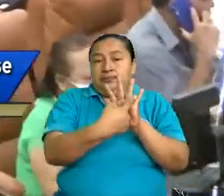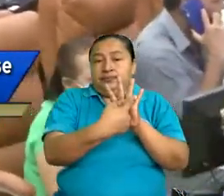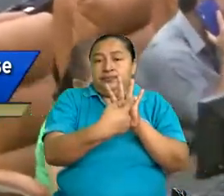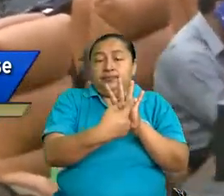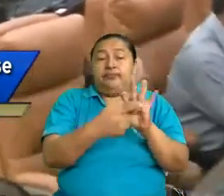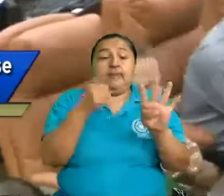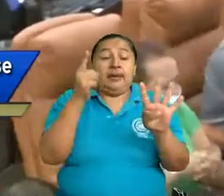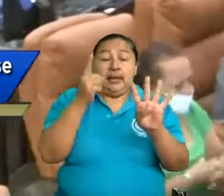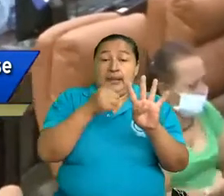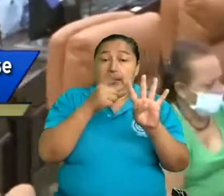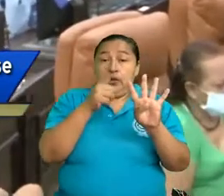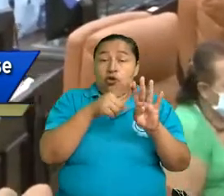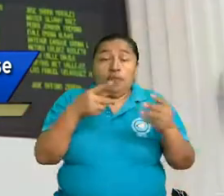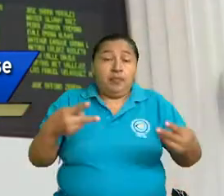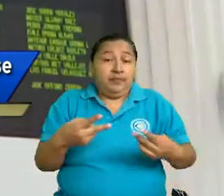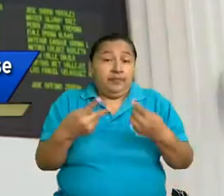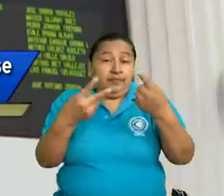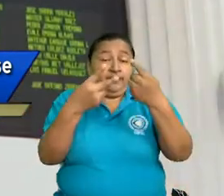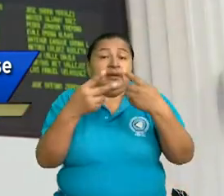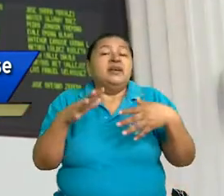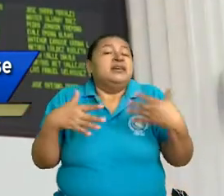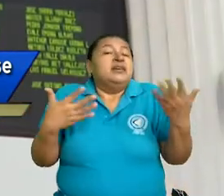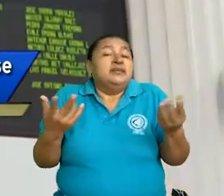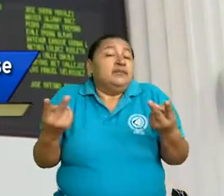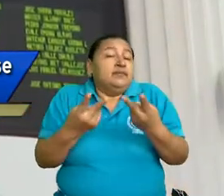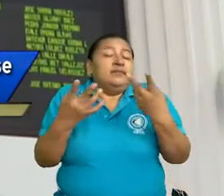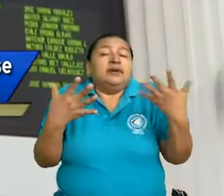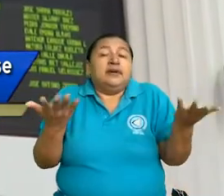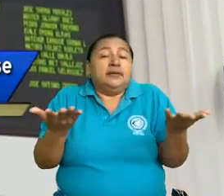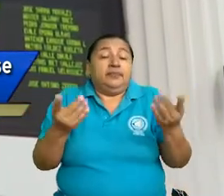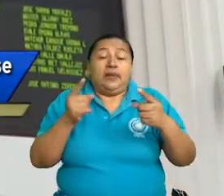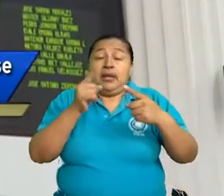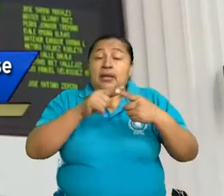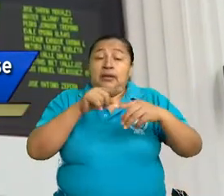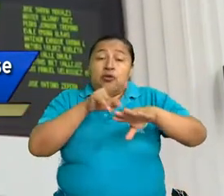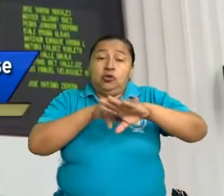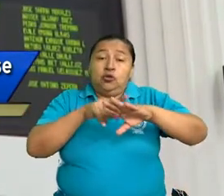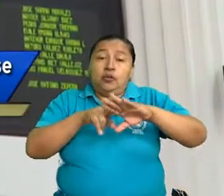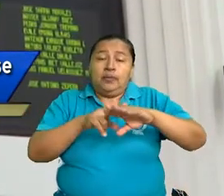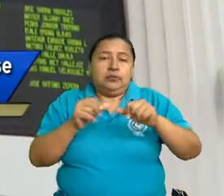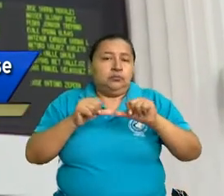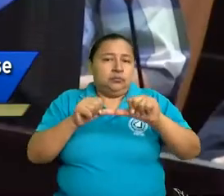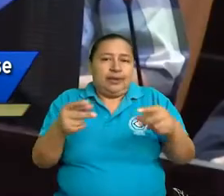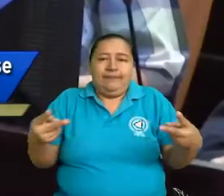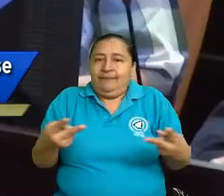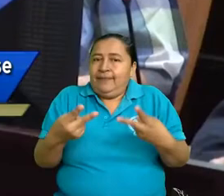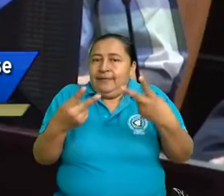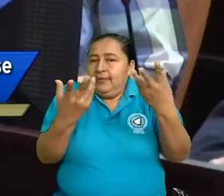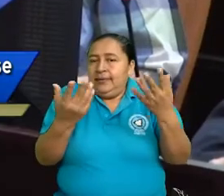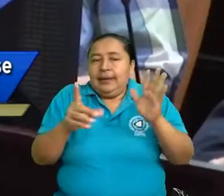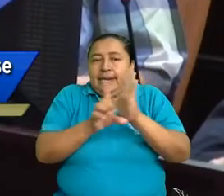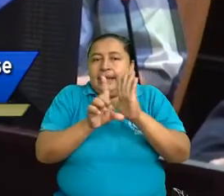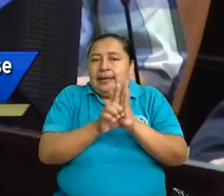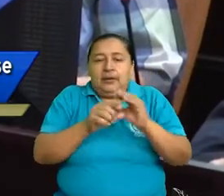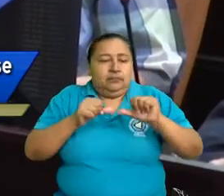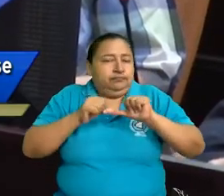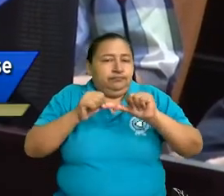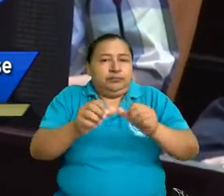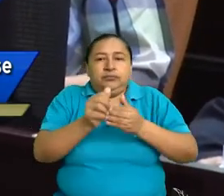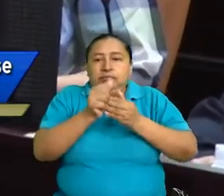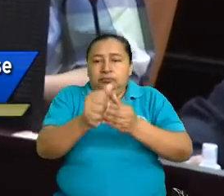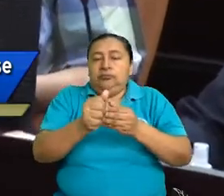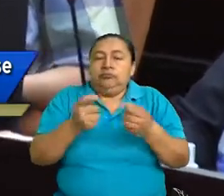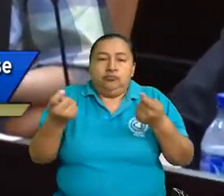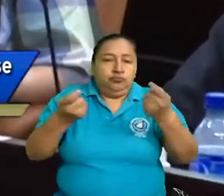Las normas vigentes son aquellas que están vivas, son aquellas que rigen el